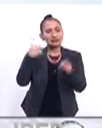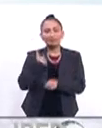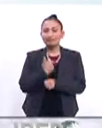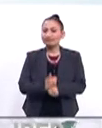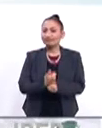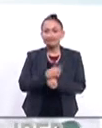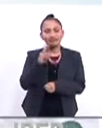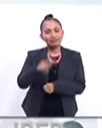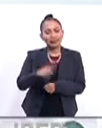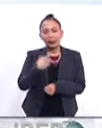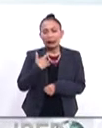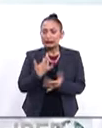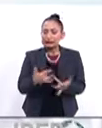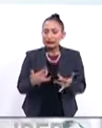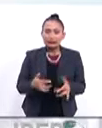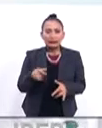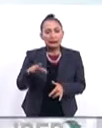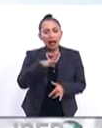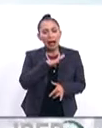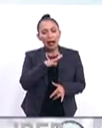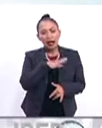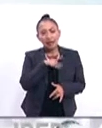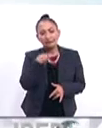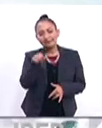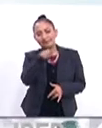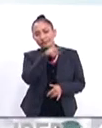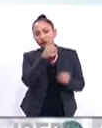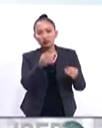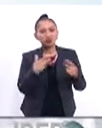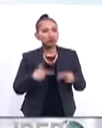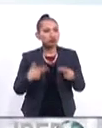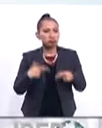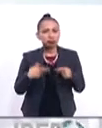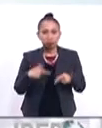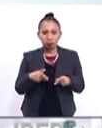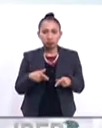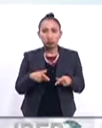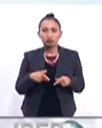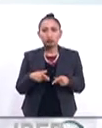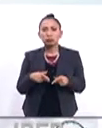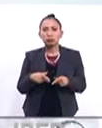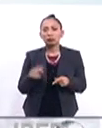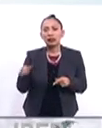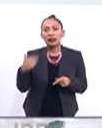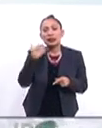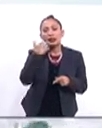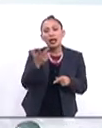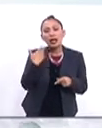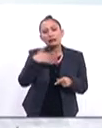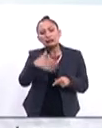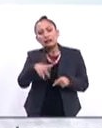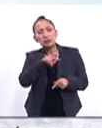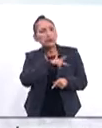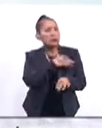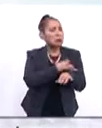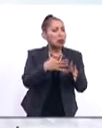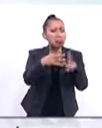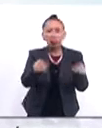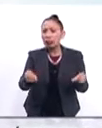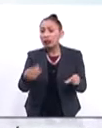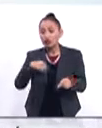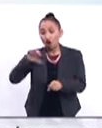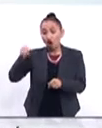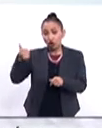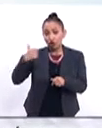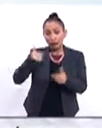doloroso porque todavía hay muchas personas que buscan a sus seres queridos y